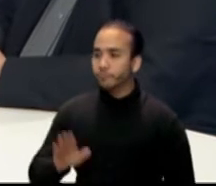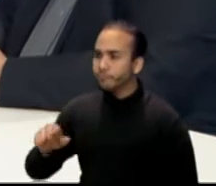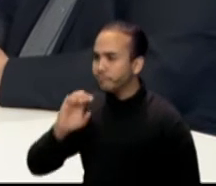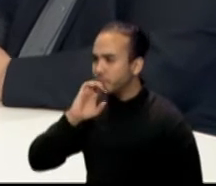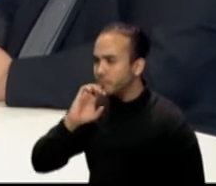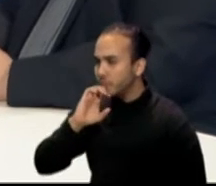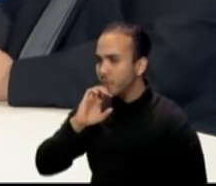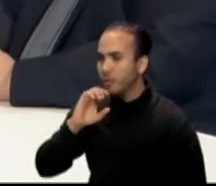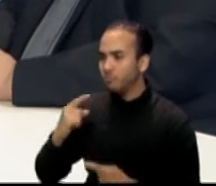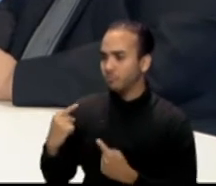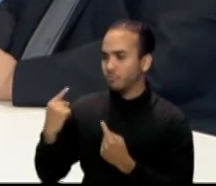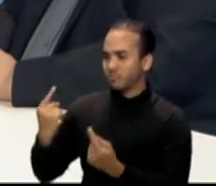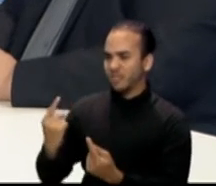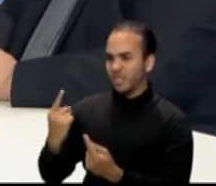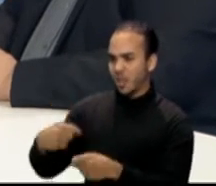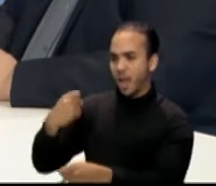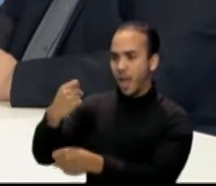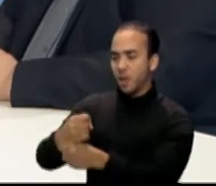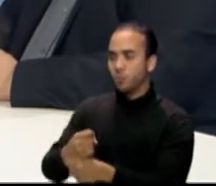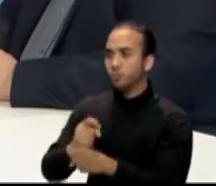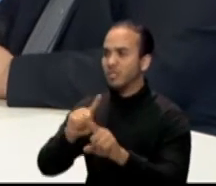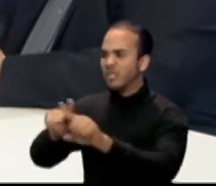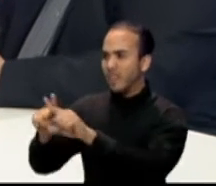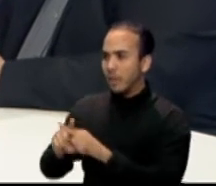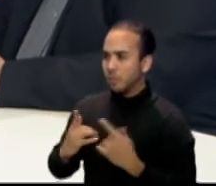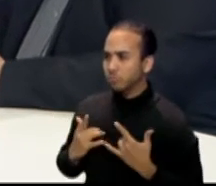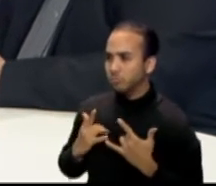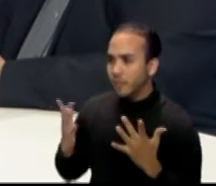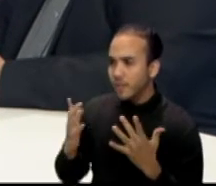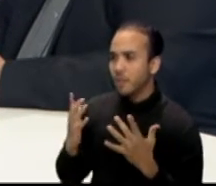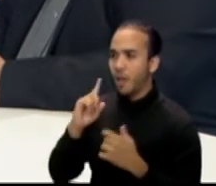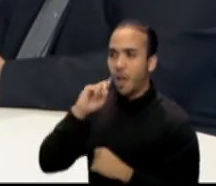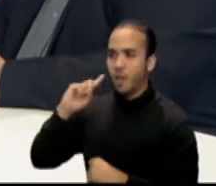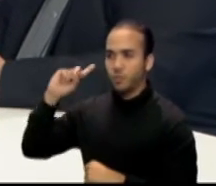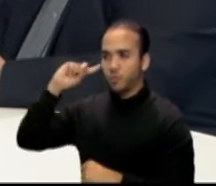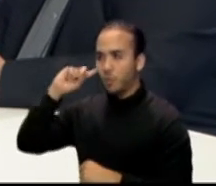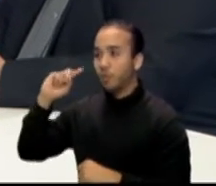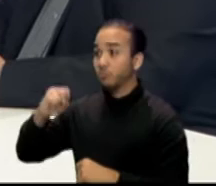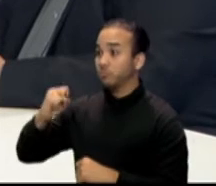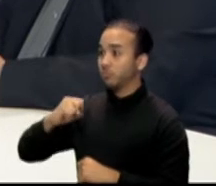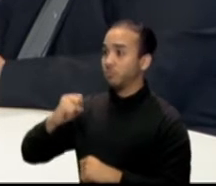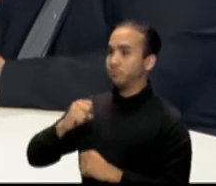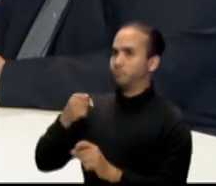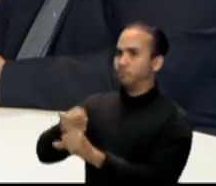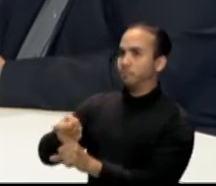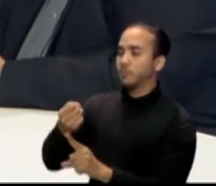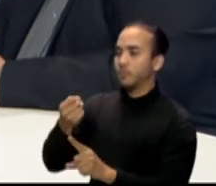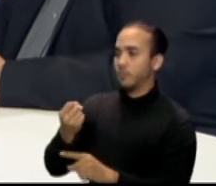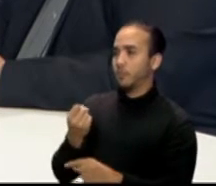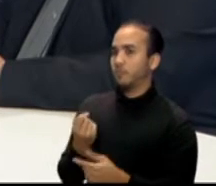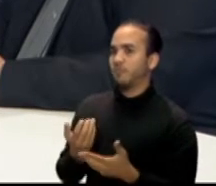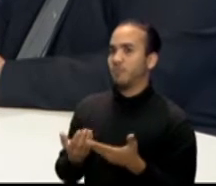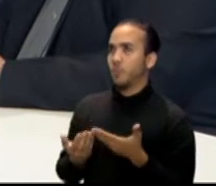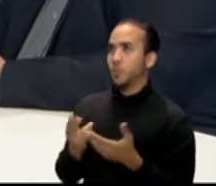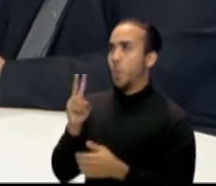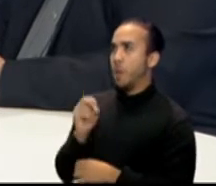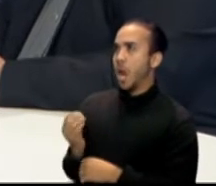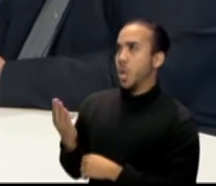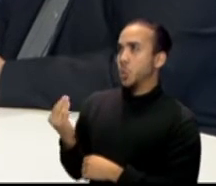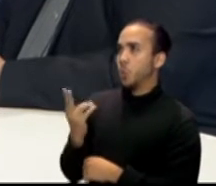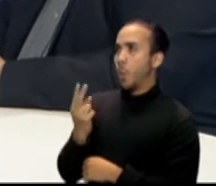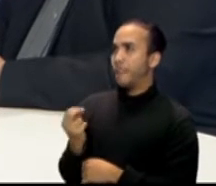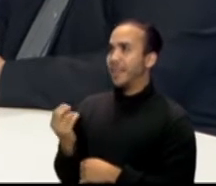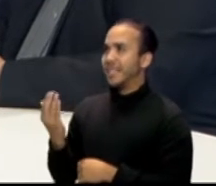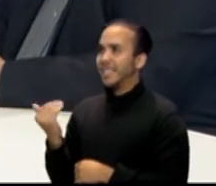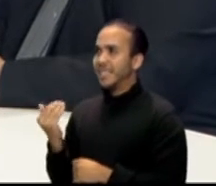este año hemos sentido bastantes actividades de esta comunidad. Yo creo que podríamos decir que el año 2014, 2015, han sido los